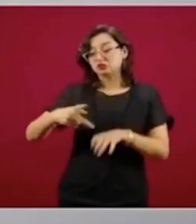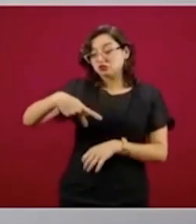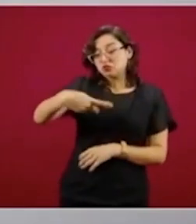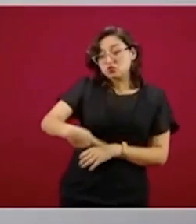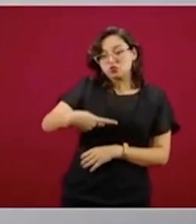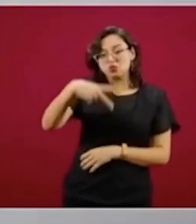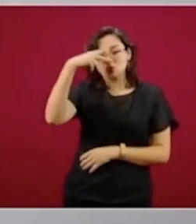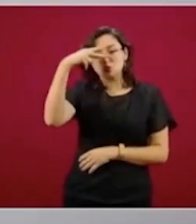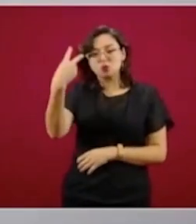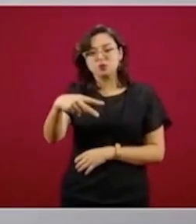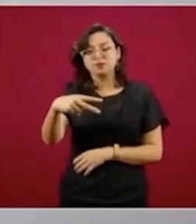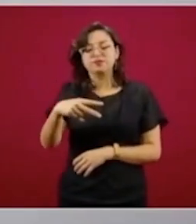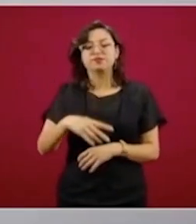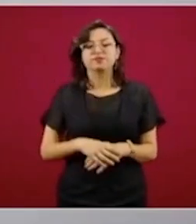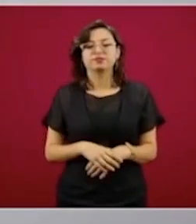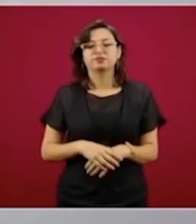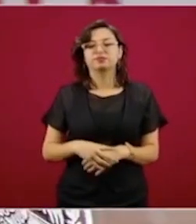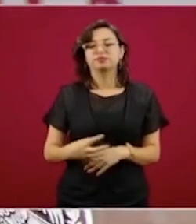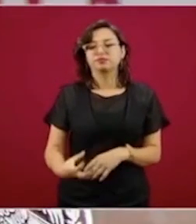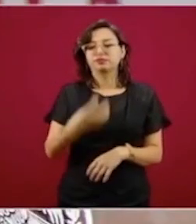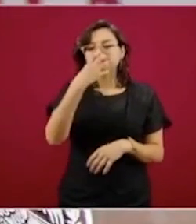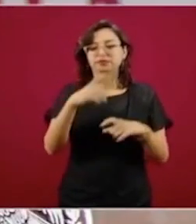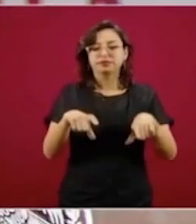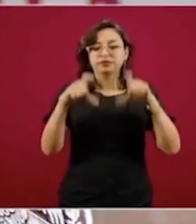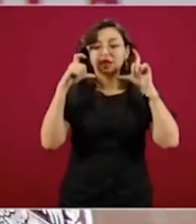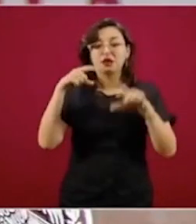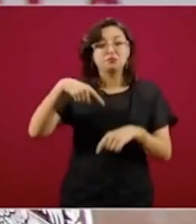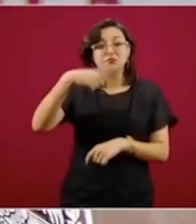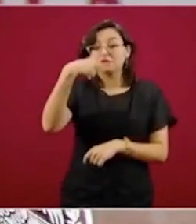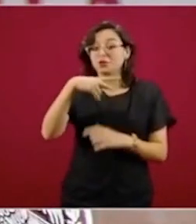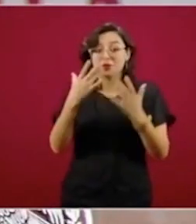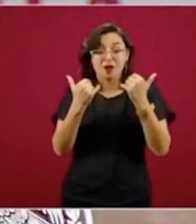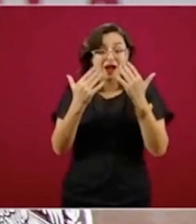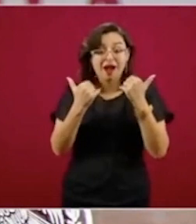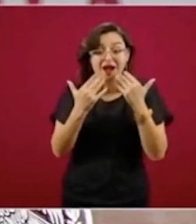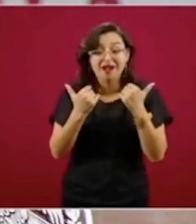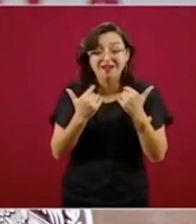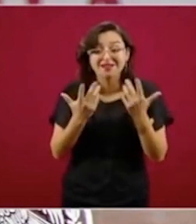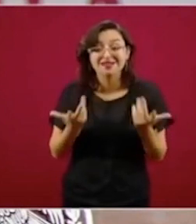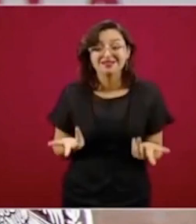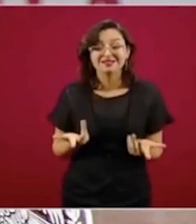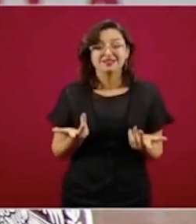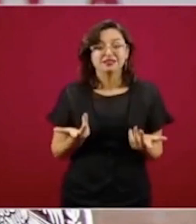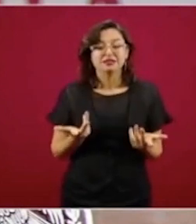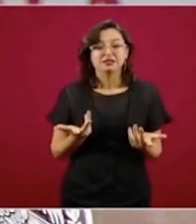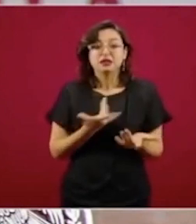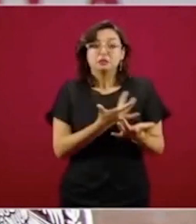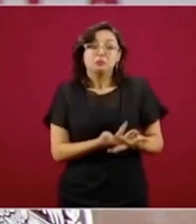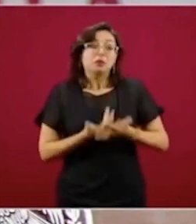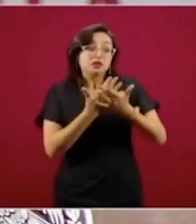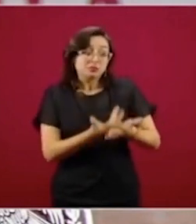El caso de las caretas, no había, es un asunto de urgencia.